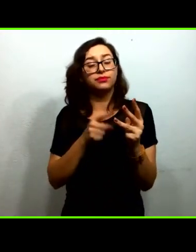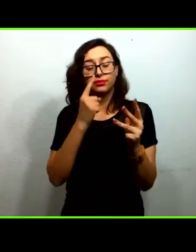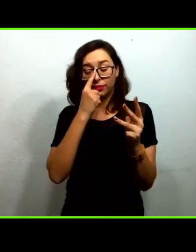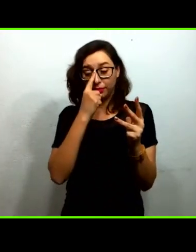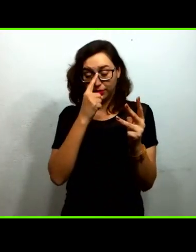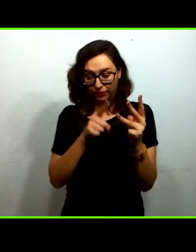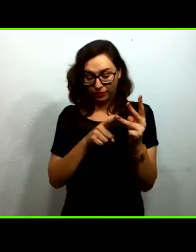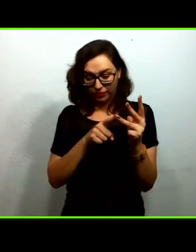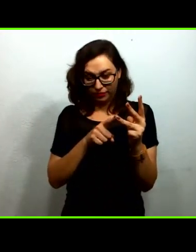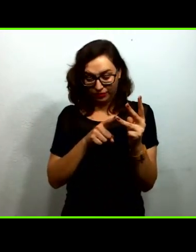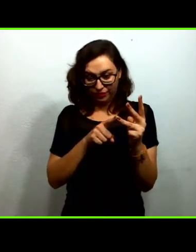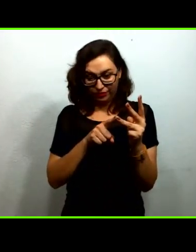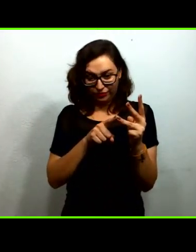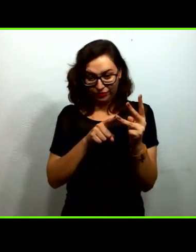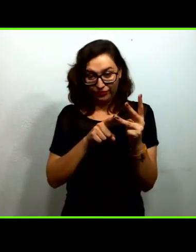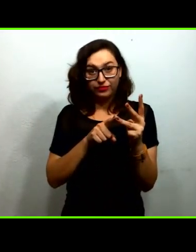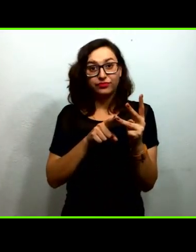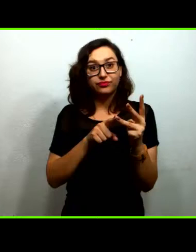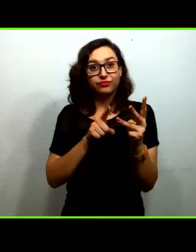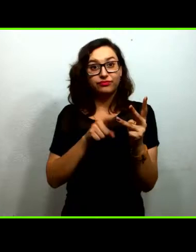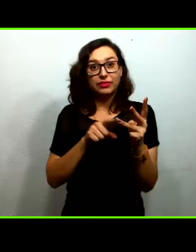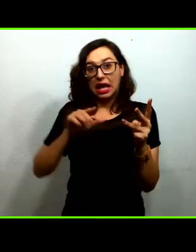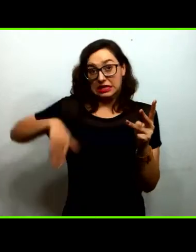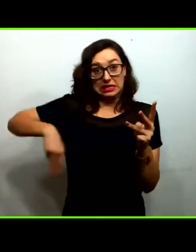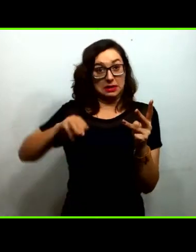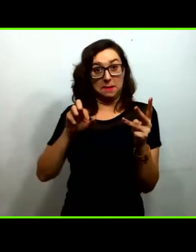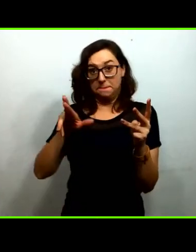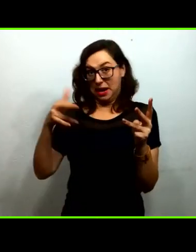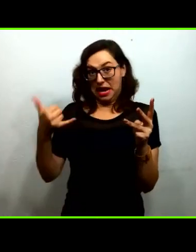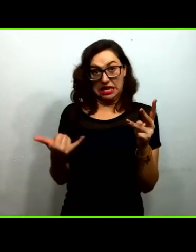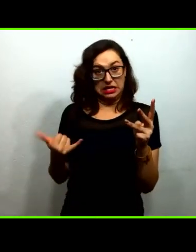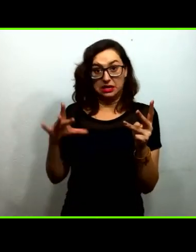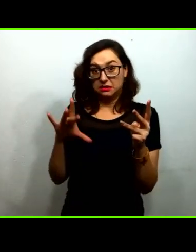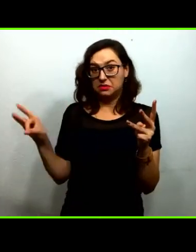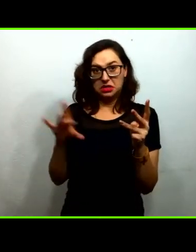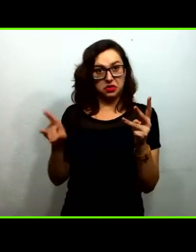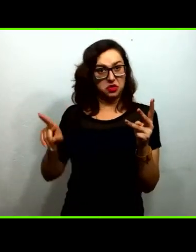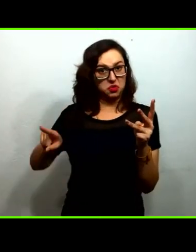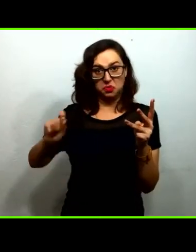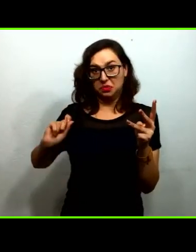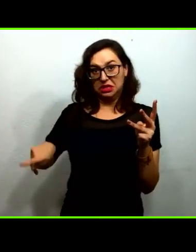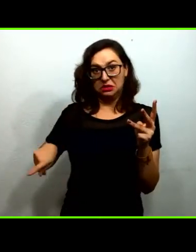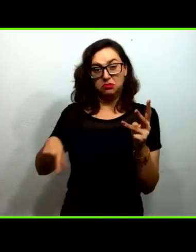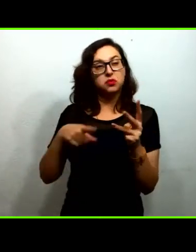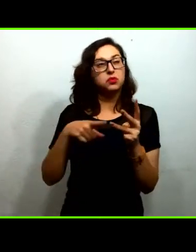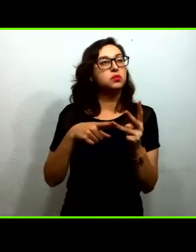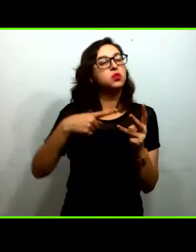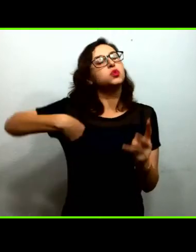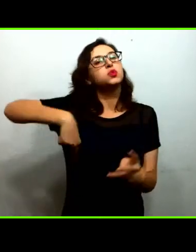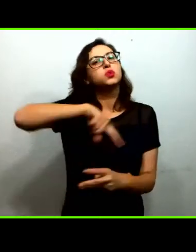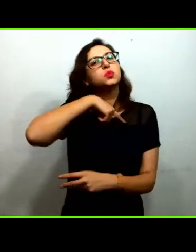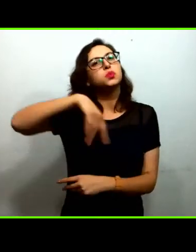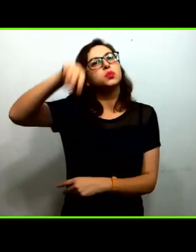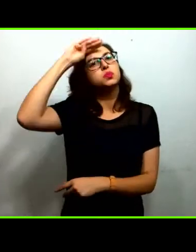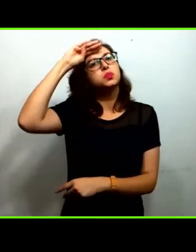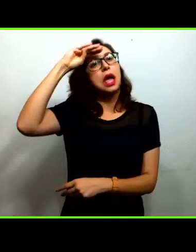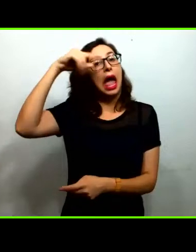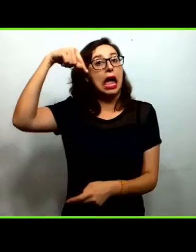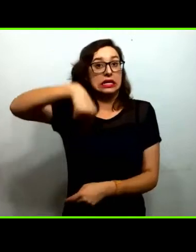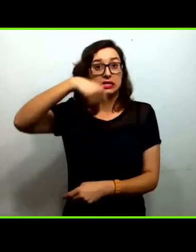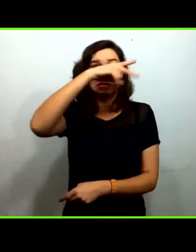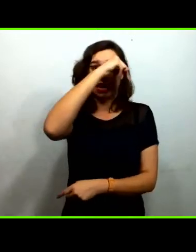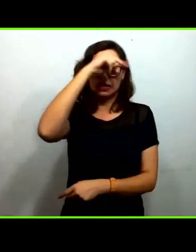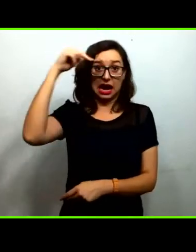también con lo que Mari decía es que nuestra reflexión que tenemos en Nayarit es la siguiente